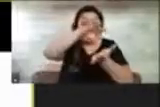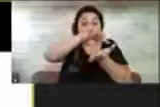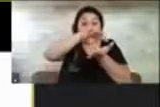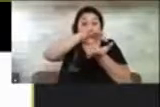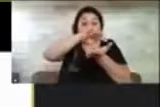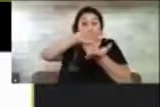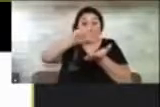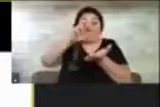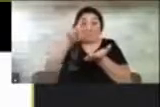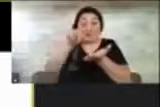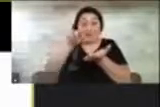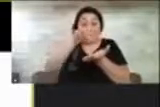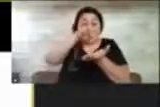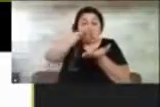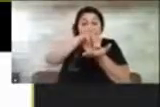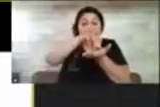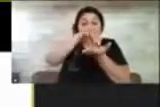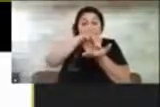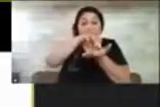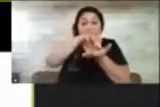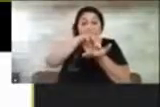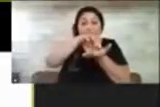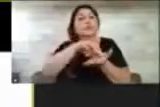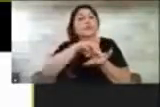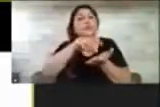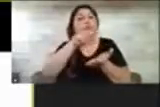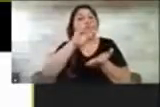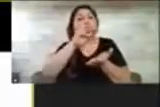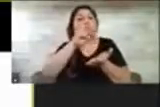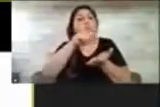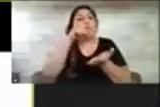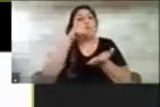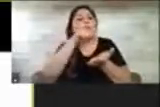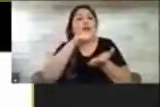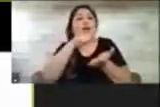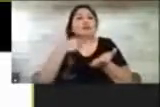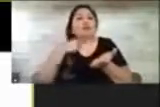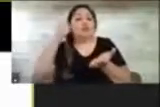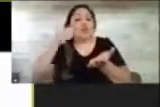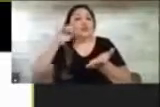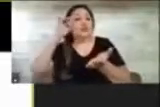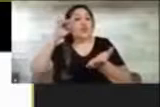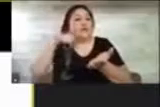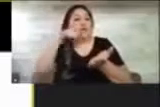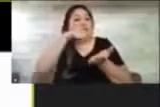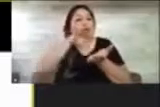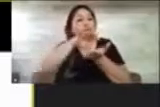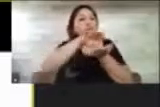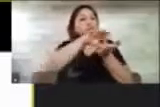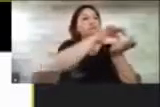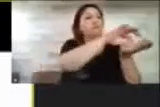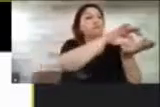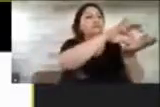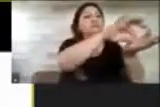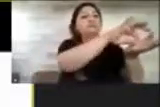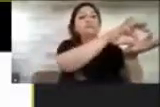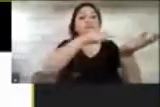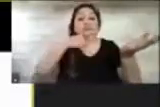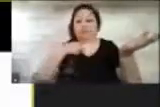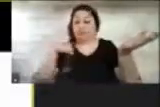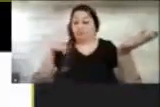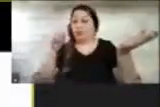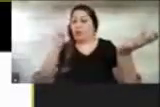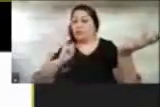puedo saber también dónde está mi hogar. ¿Ya? Bueno, entonces, en síntesis, el teléfono negro